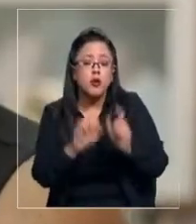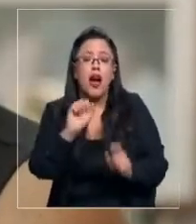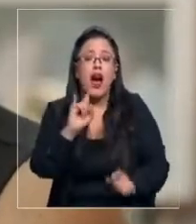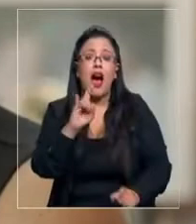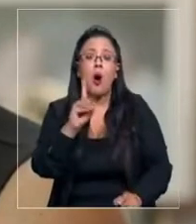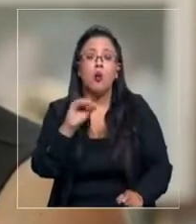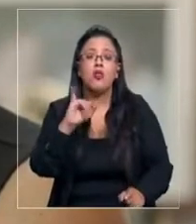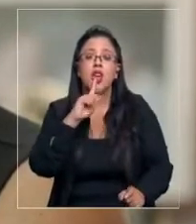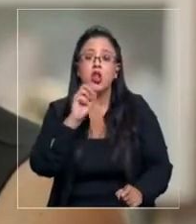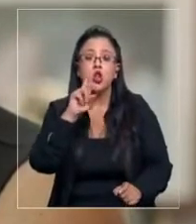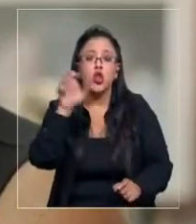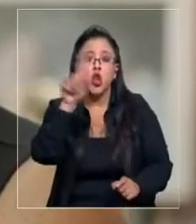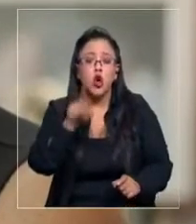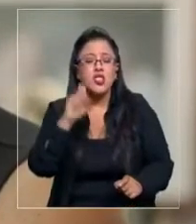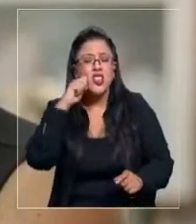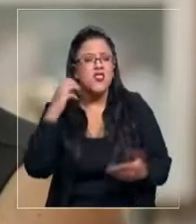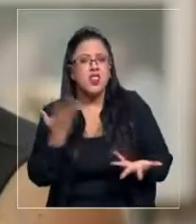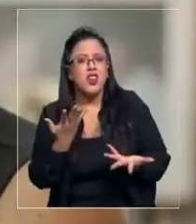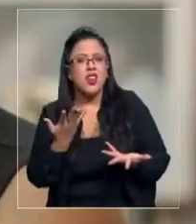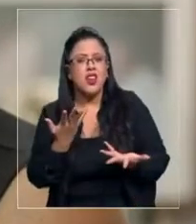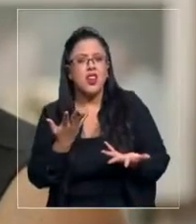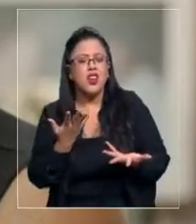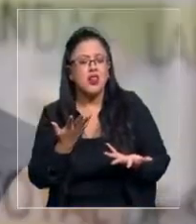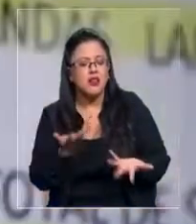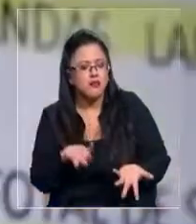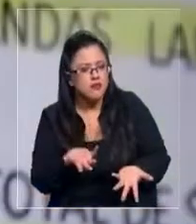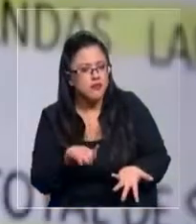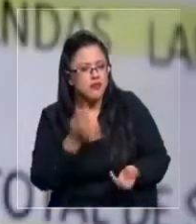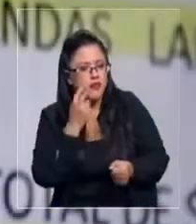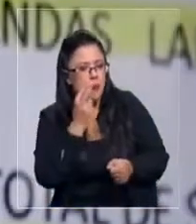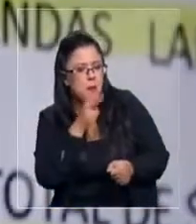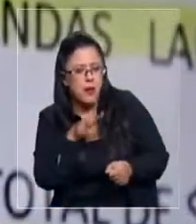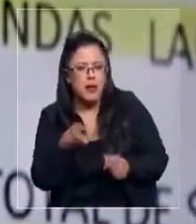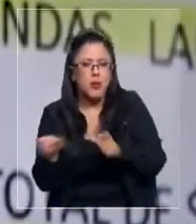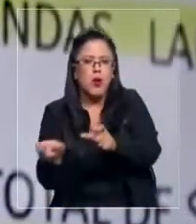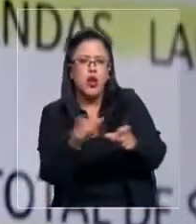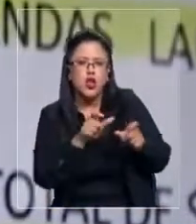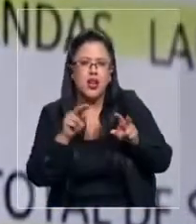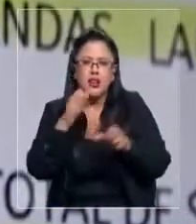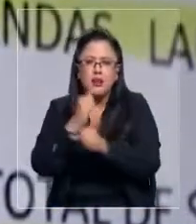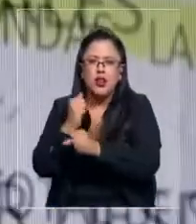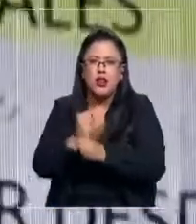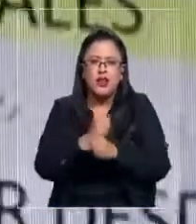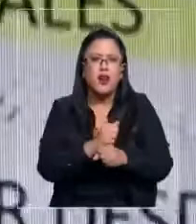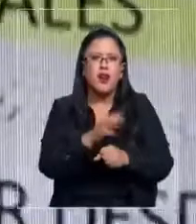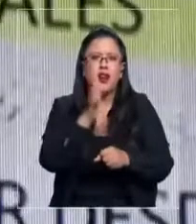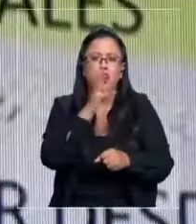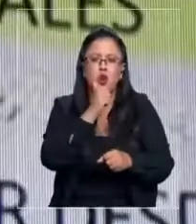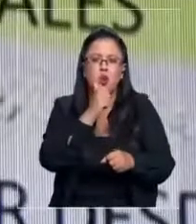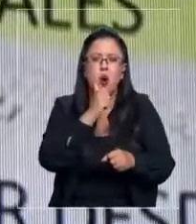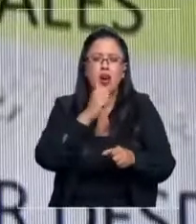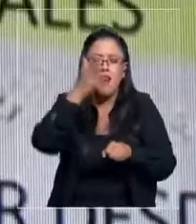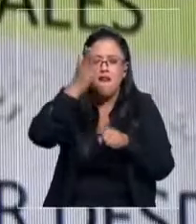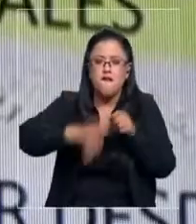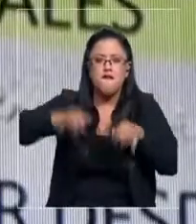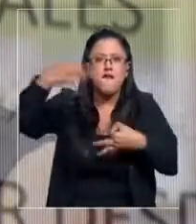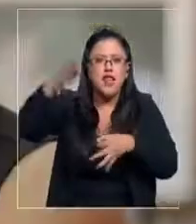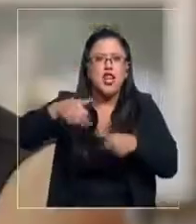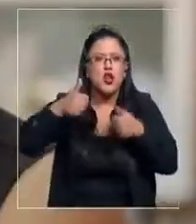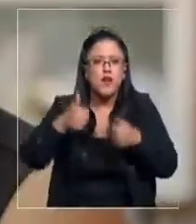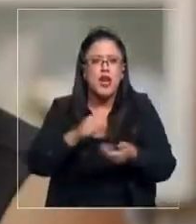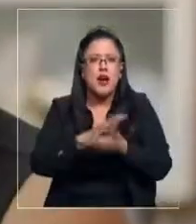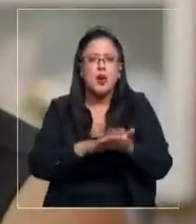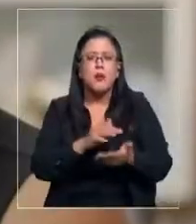es respecto al control de los trabajadores. No hacen bien los finiquitos, pagan 72